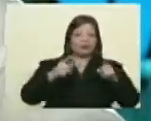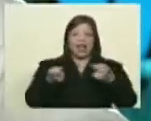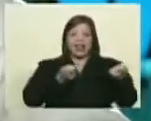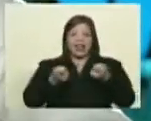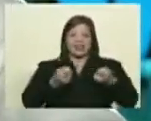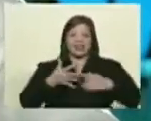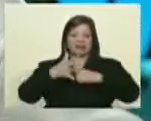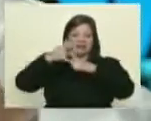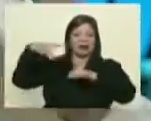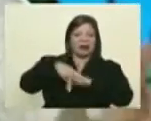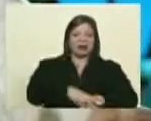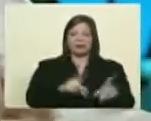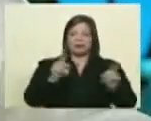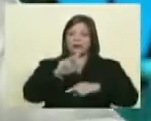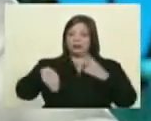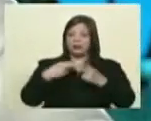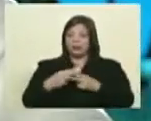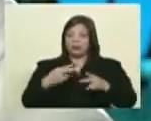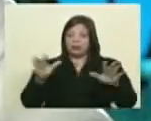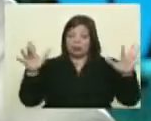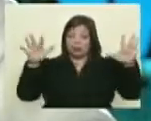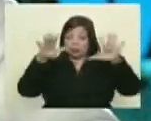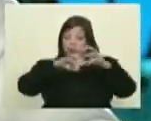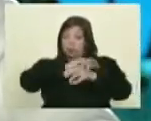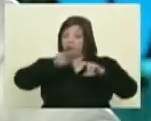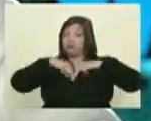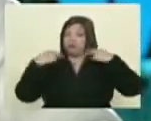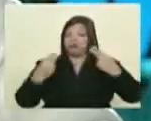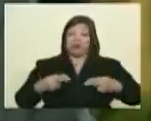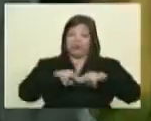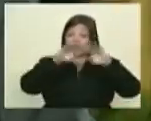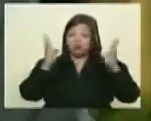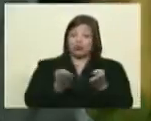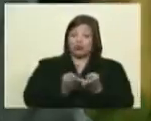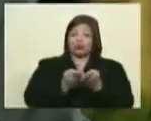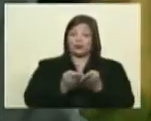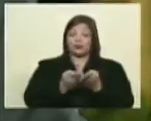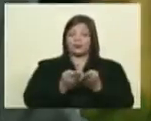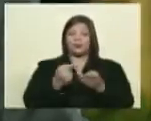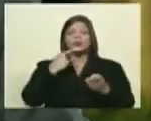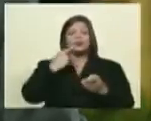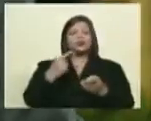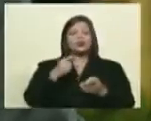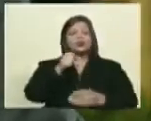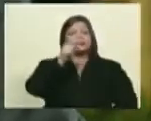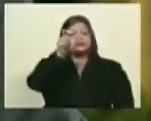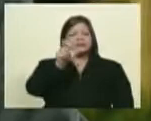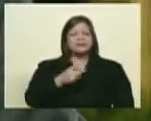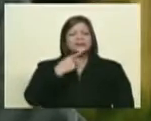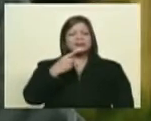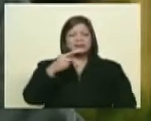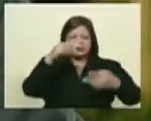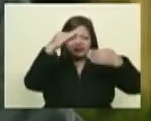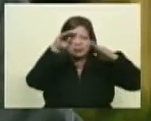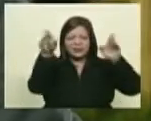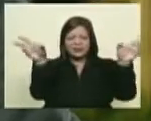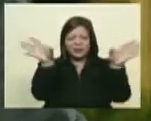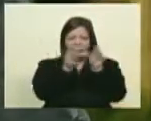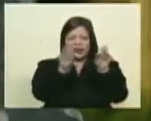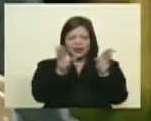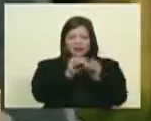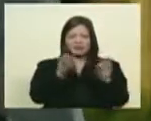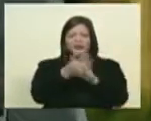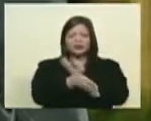sabemos está llevando al holocausto a la humanidad. En la presentación tú hiciste mención a unas reseñas sobre